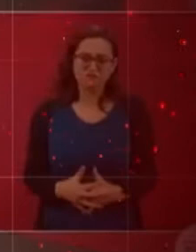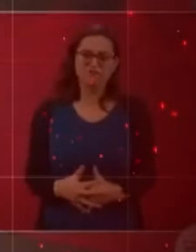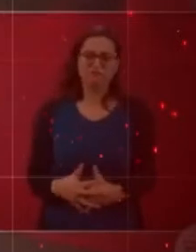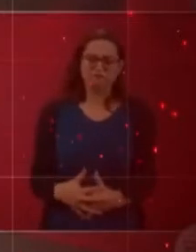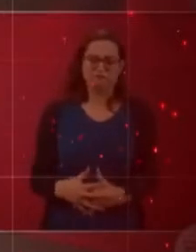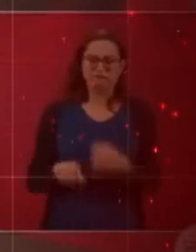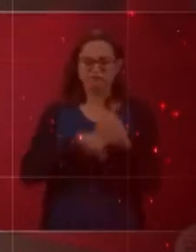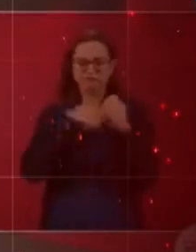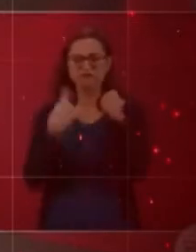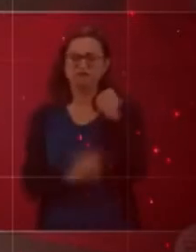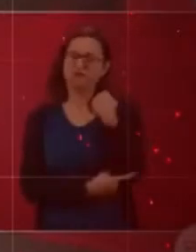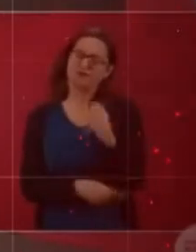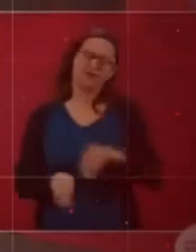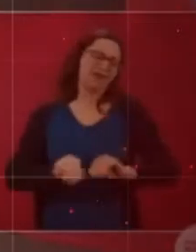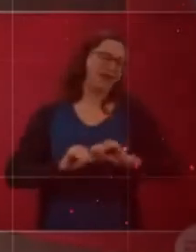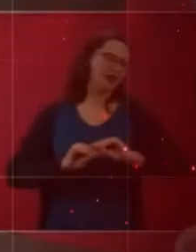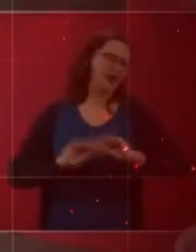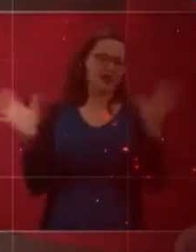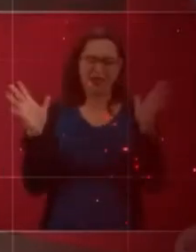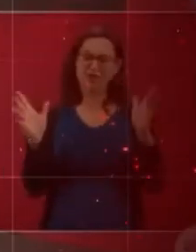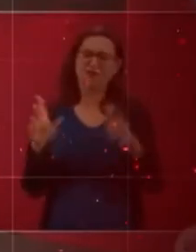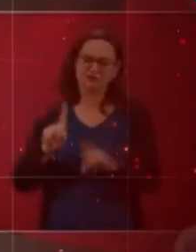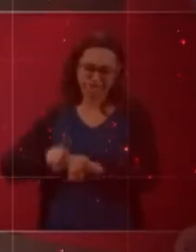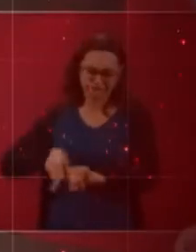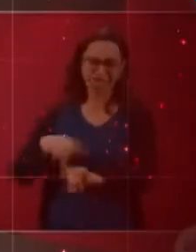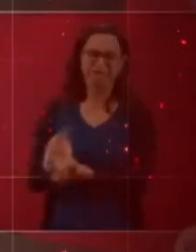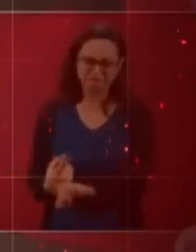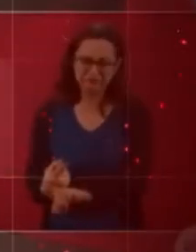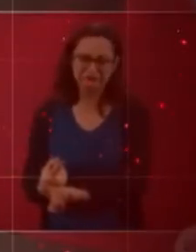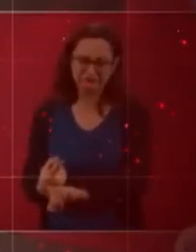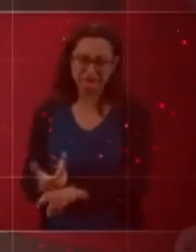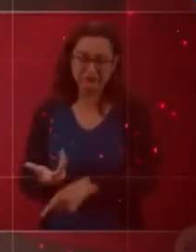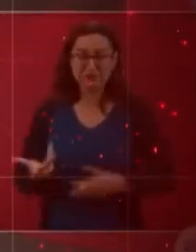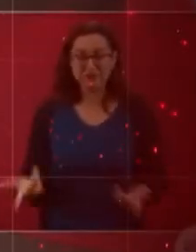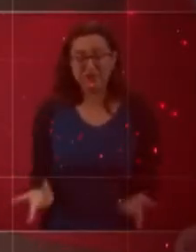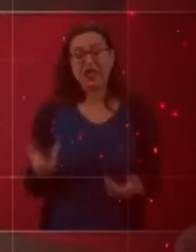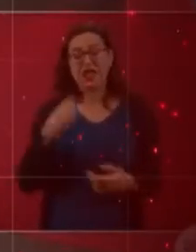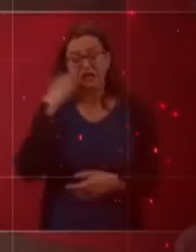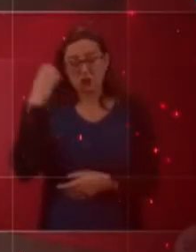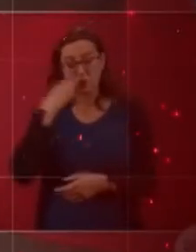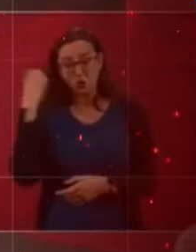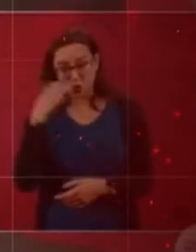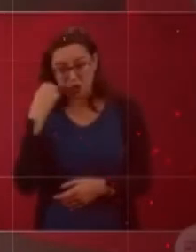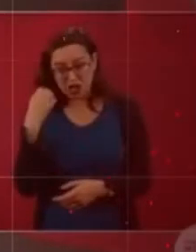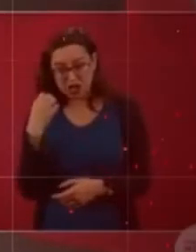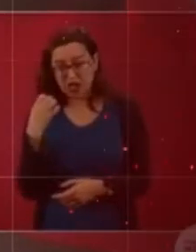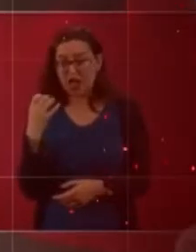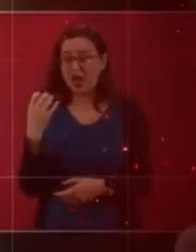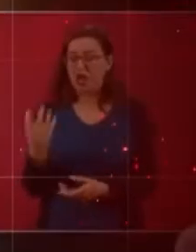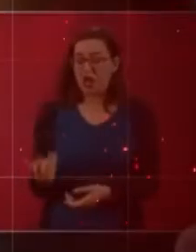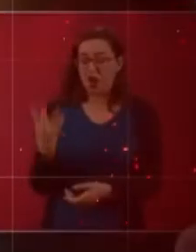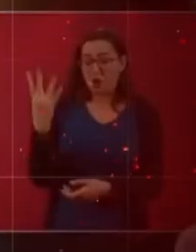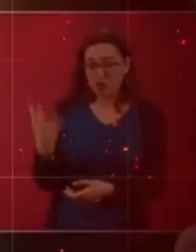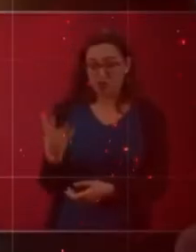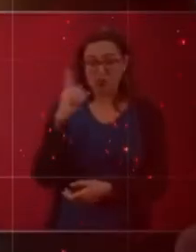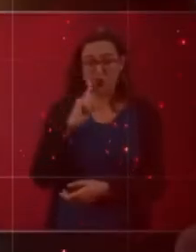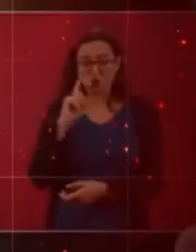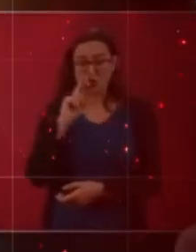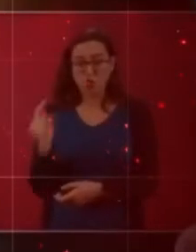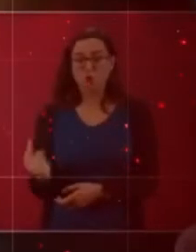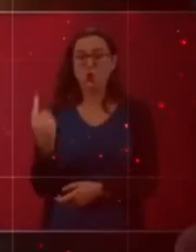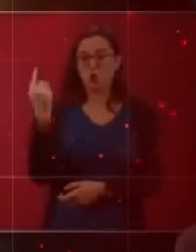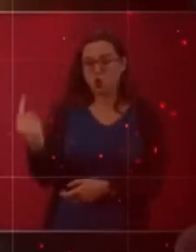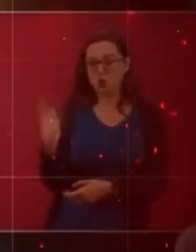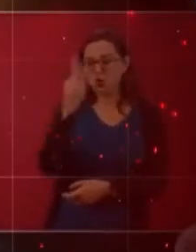víctimas de violencia. En el ámbito escolar, una de cada cuatro mujeres ha sufrido violencia, observándose